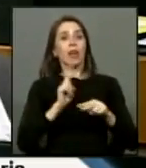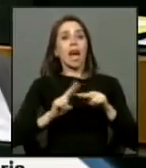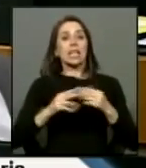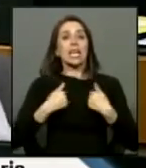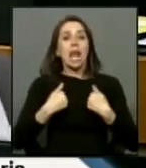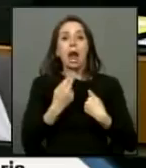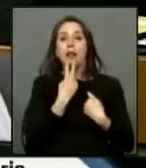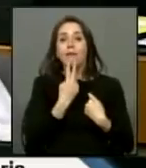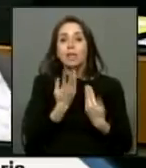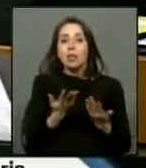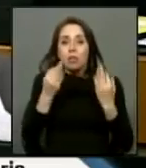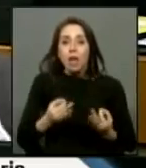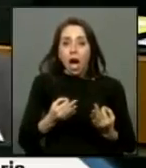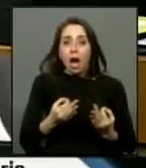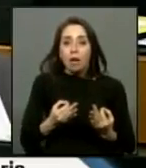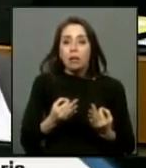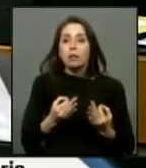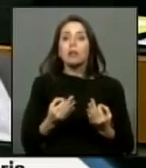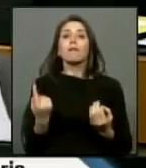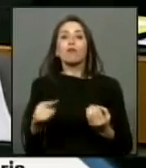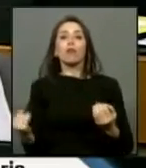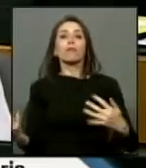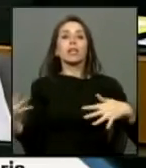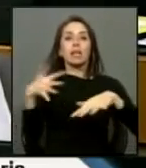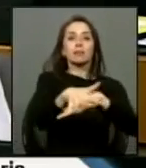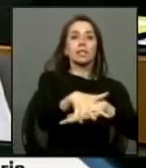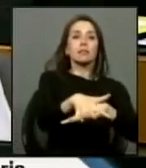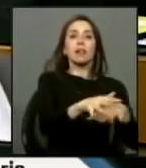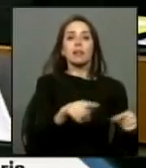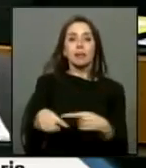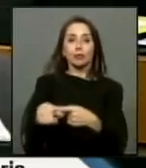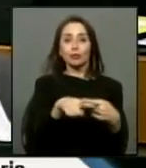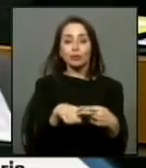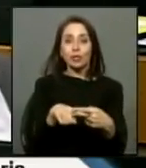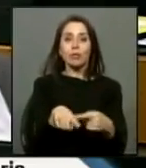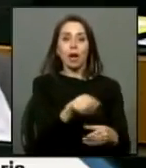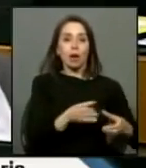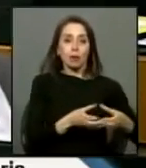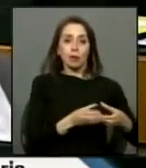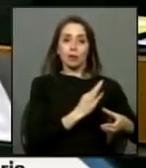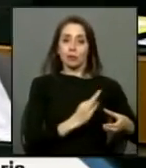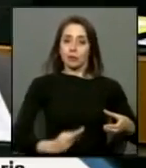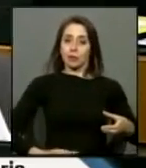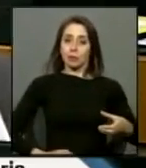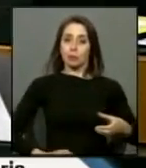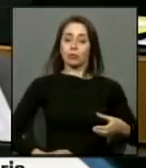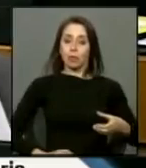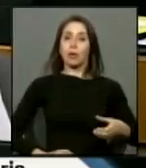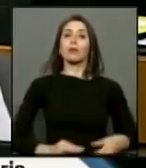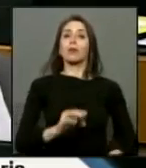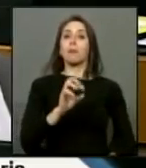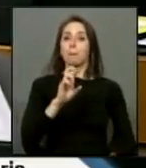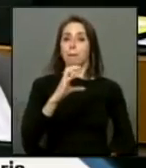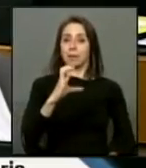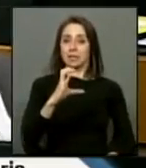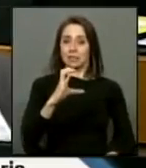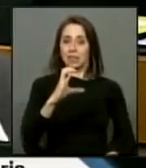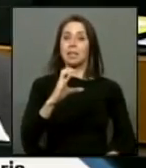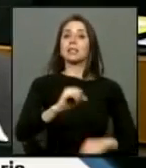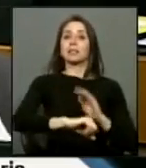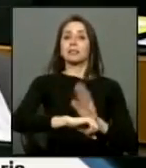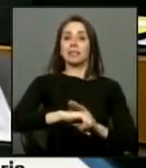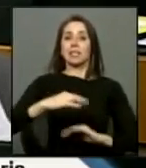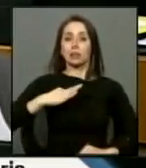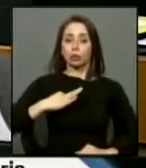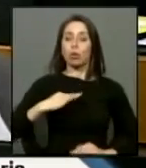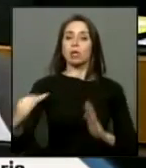vida como corresponde ser desertadas en la sociedad como corresponde por eso la bancada del Partido Comunista Izquierda Ciudadana da su total